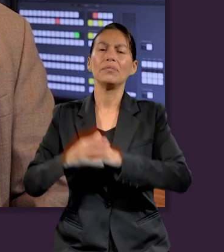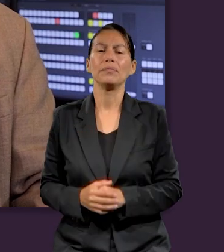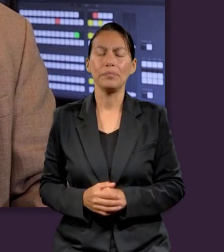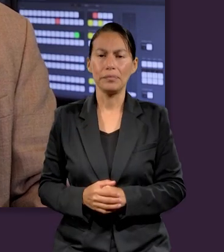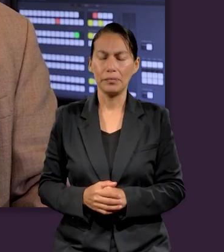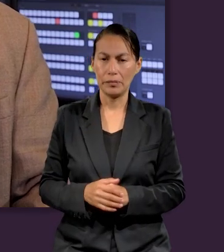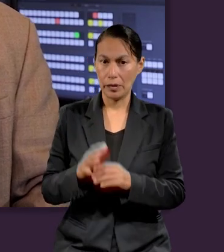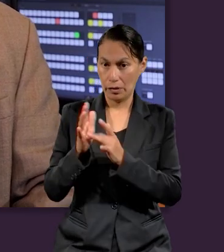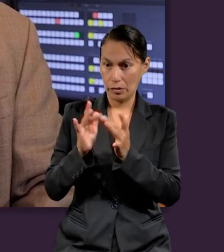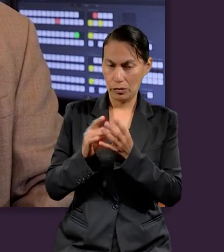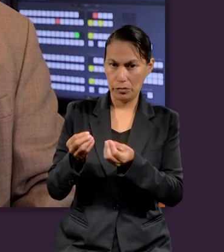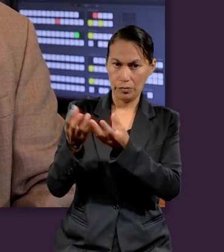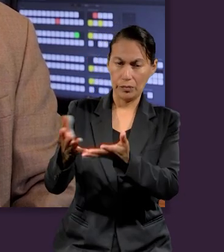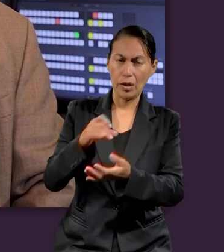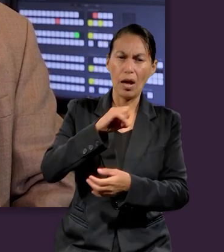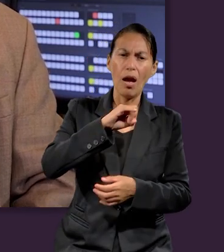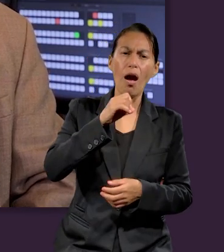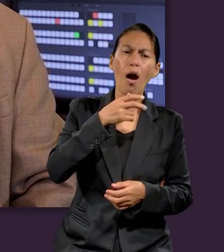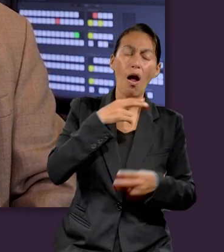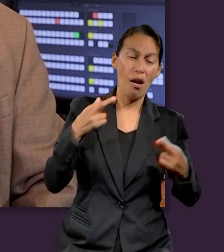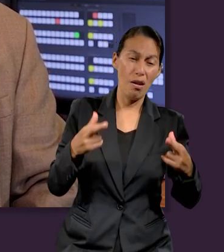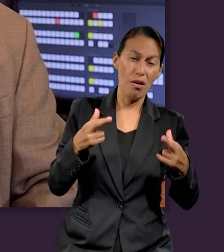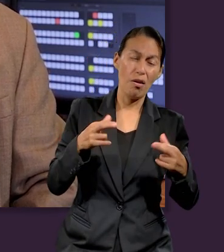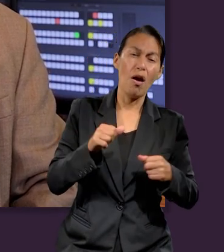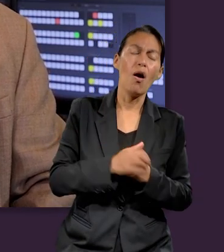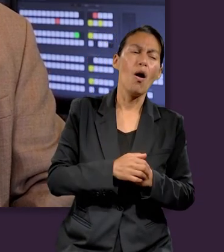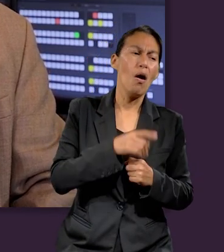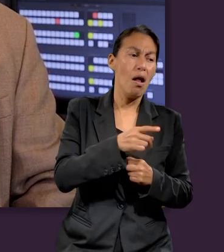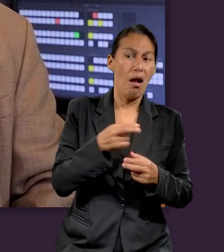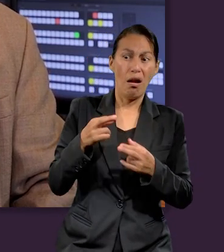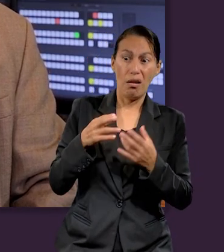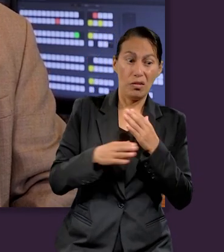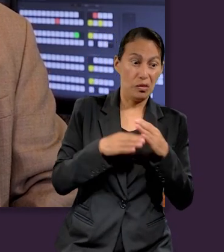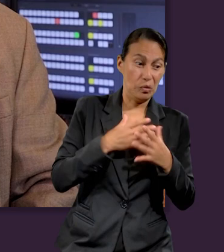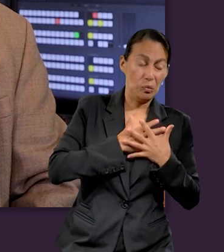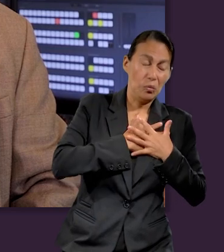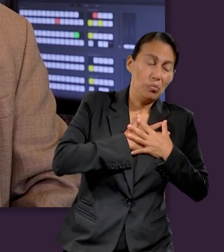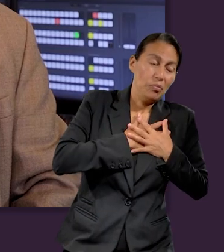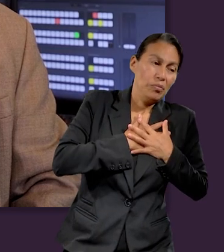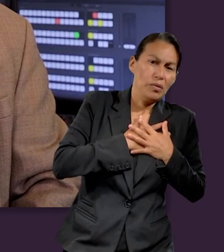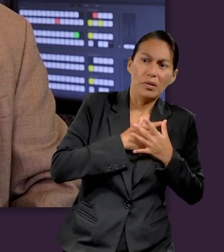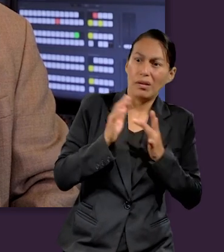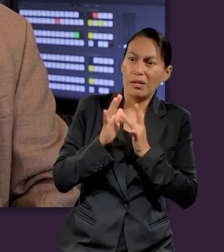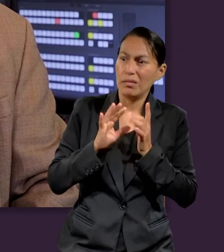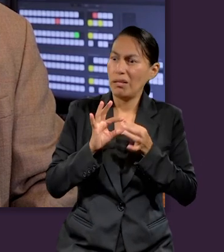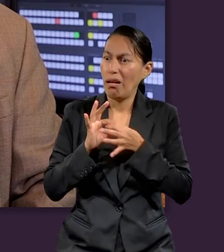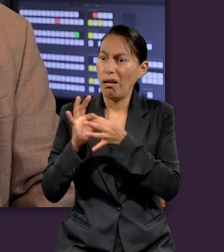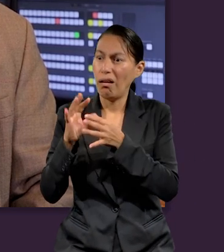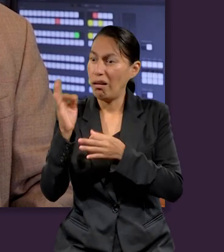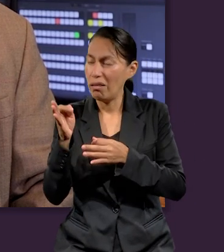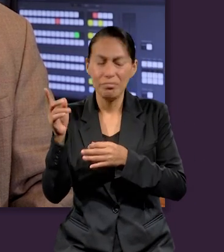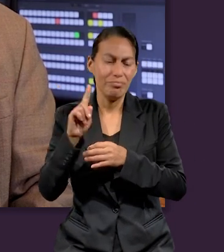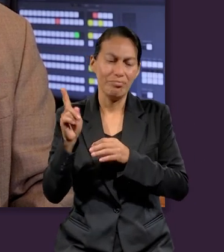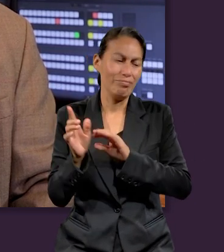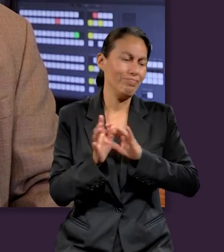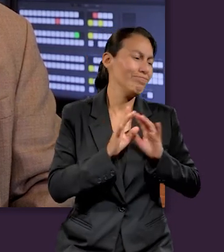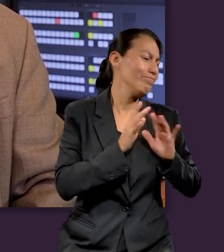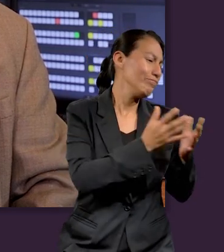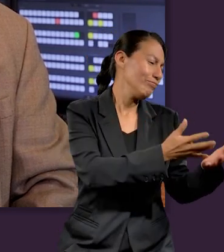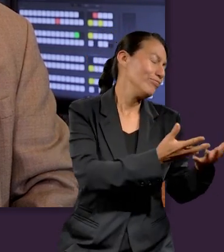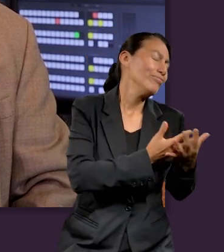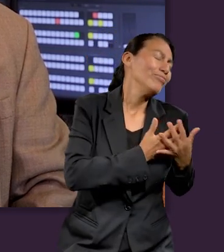El joven rico no aceptó la invitación de Jesús porque amaba mucho las riquezas.